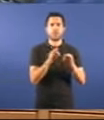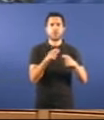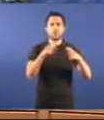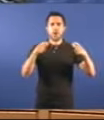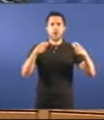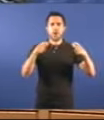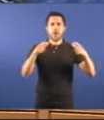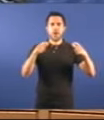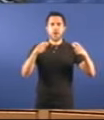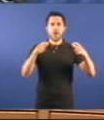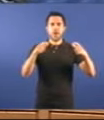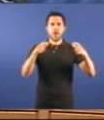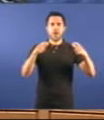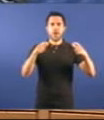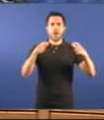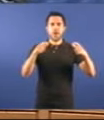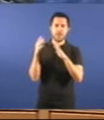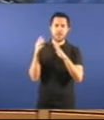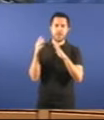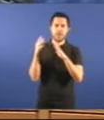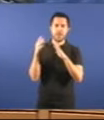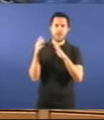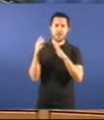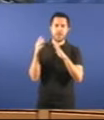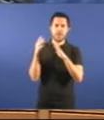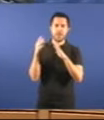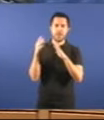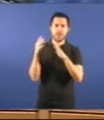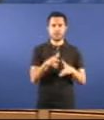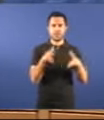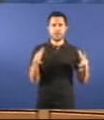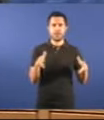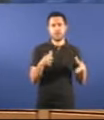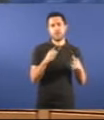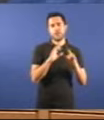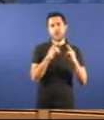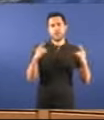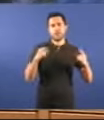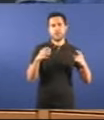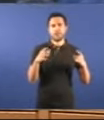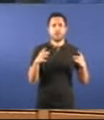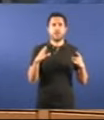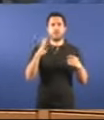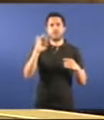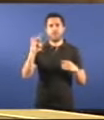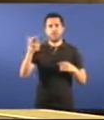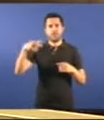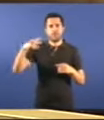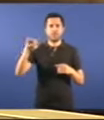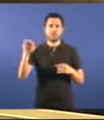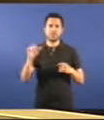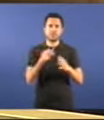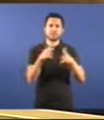e dice que o volumen concortiza é o 45% e que as frondosas medraron un 42%.